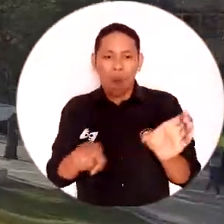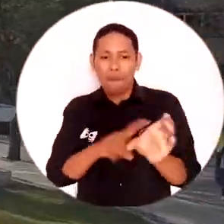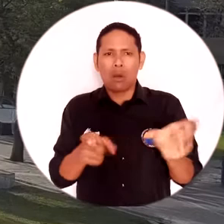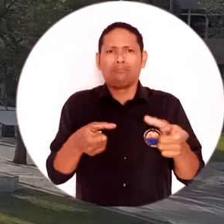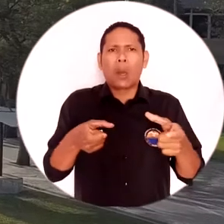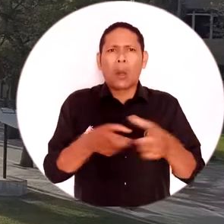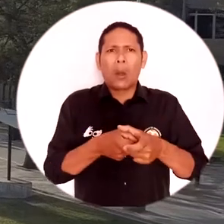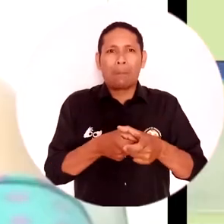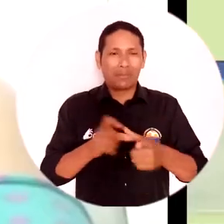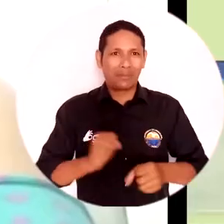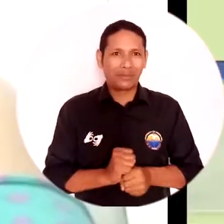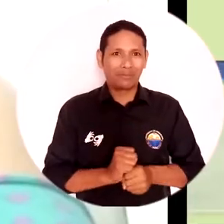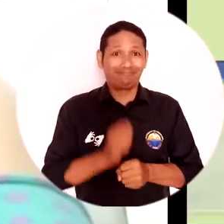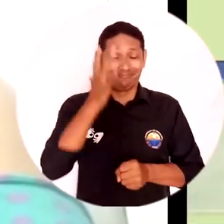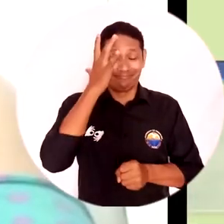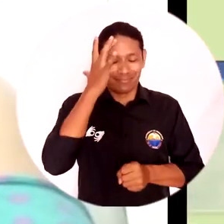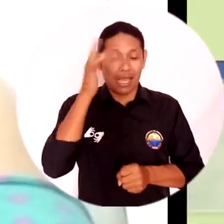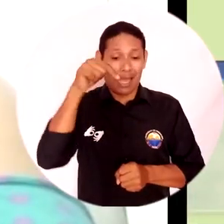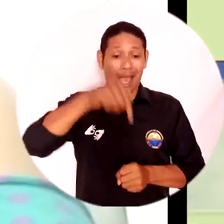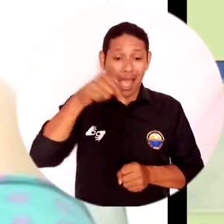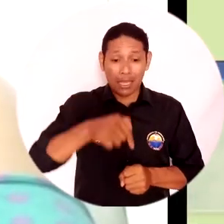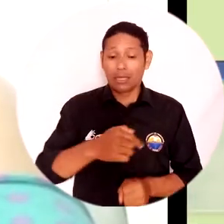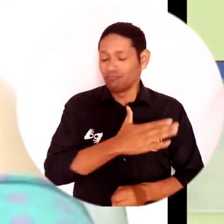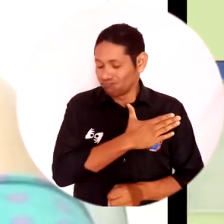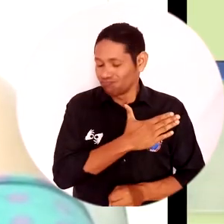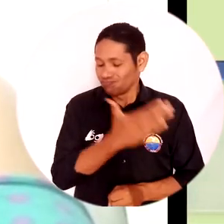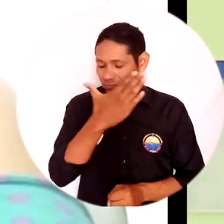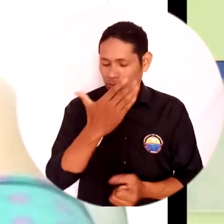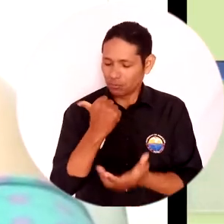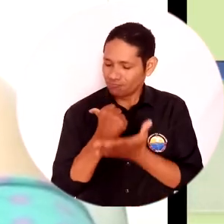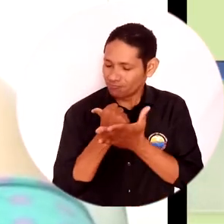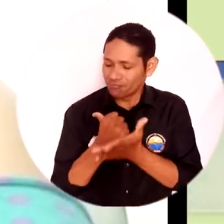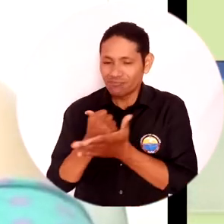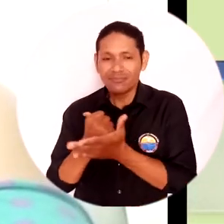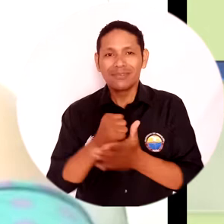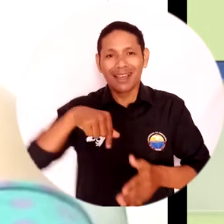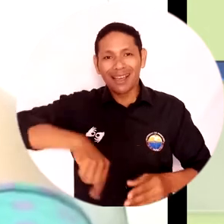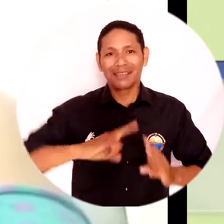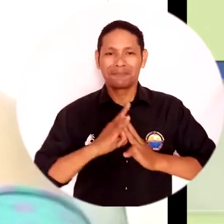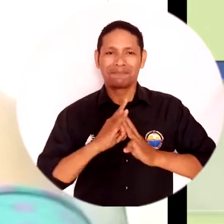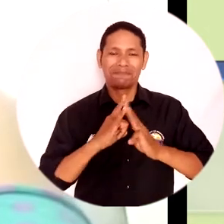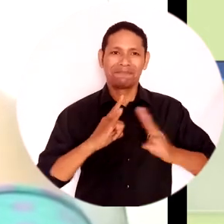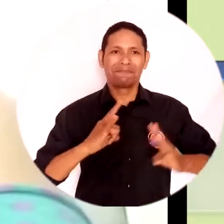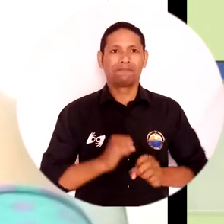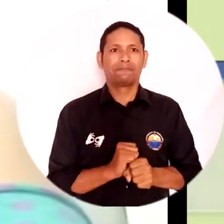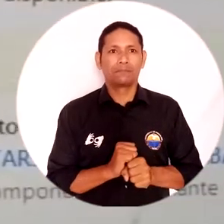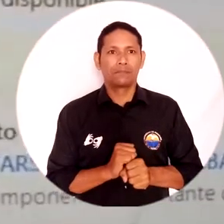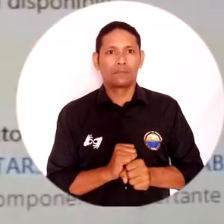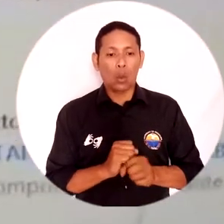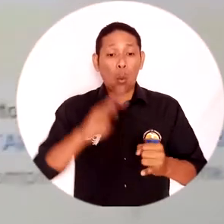fue mínimo, dadas las condiciones de garantía que se le brindaron en esta universidad.